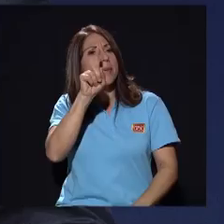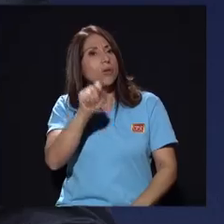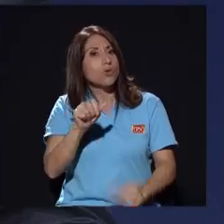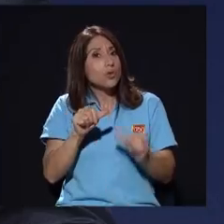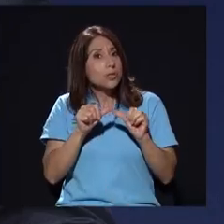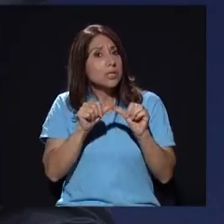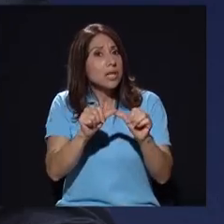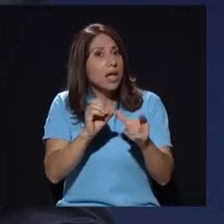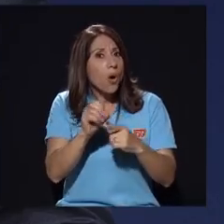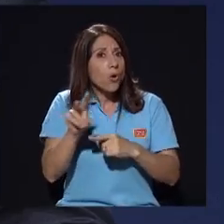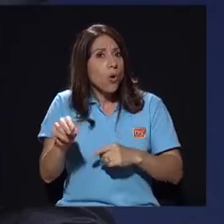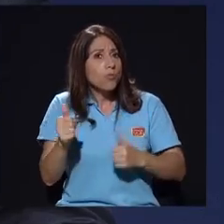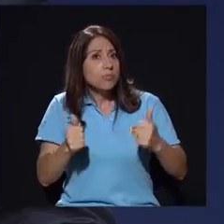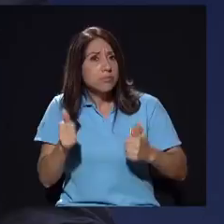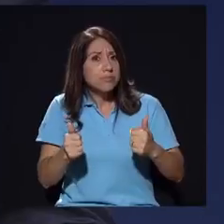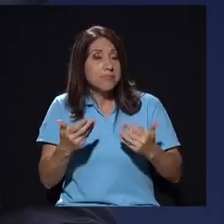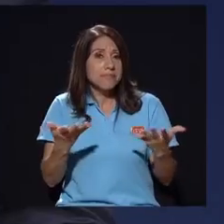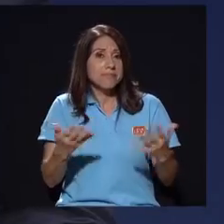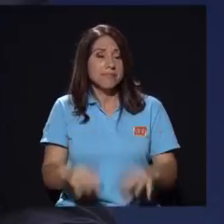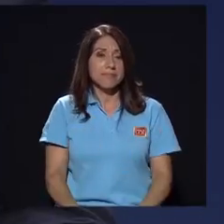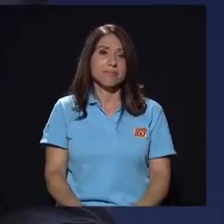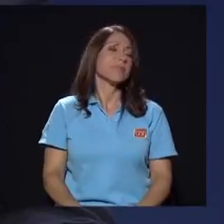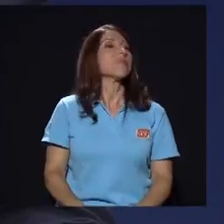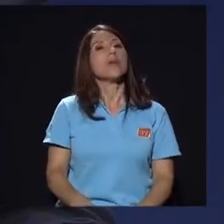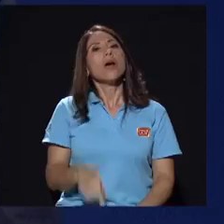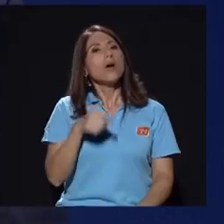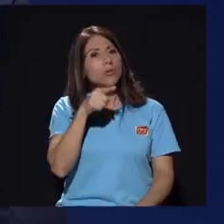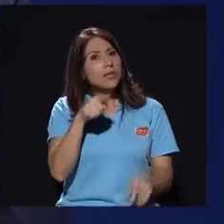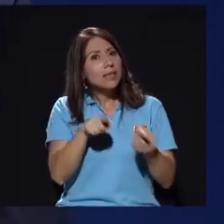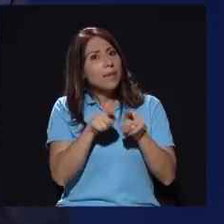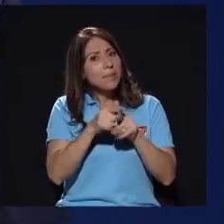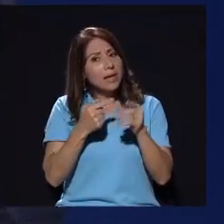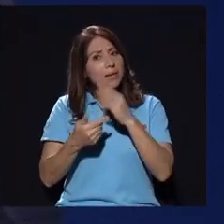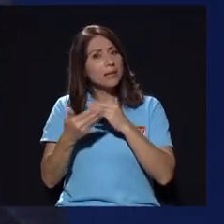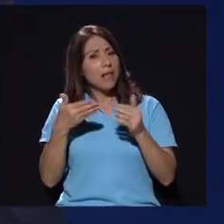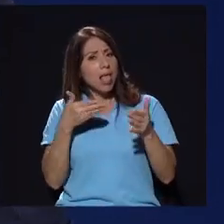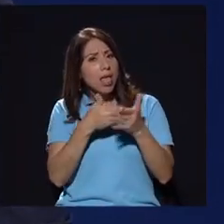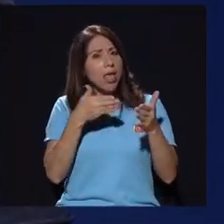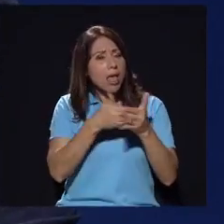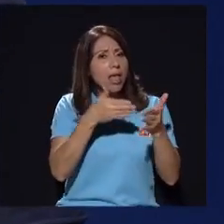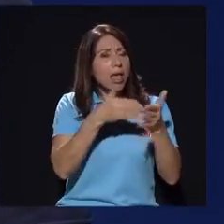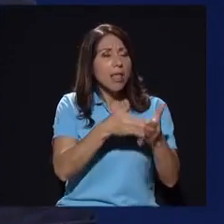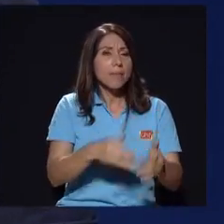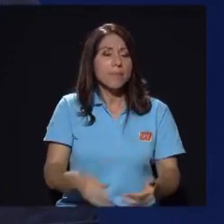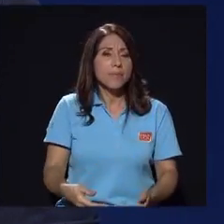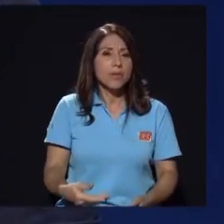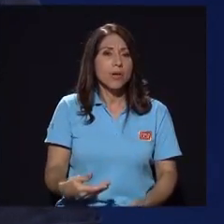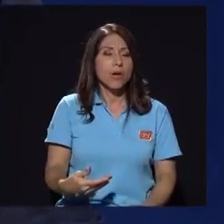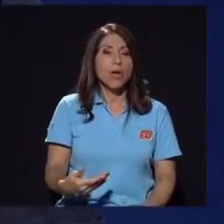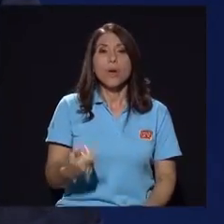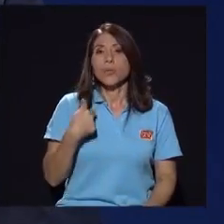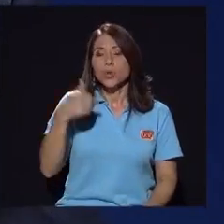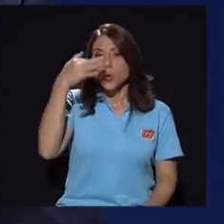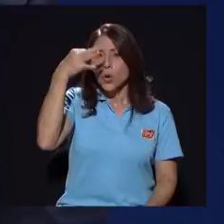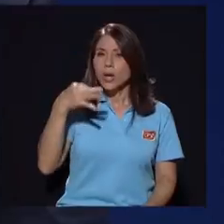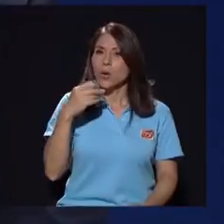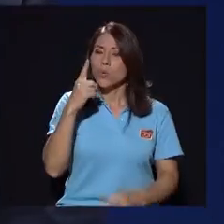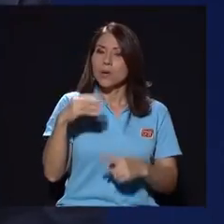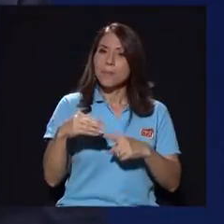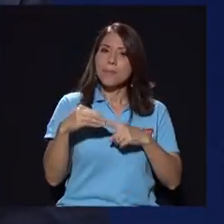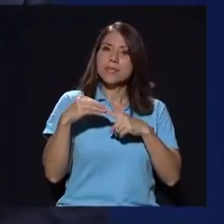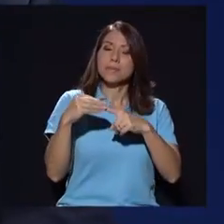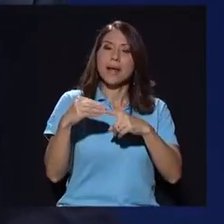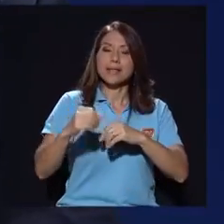ahí se las dejo ¿ustedes recibieron amenazos? a ver yo creo que una de las principales